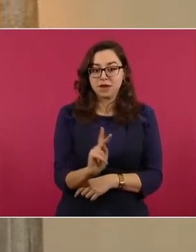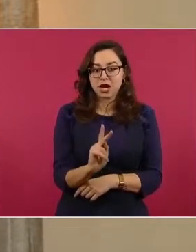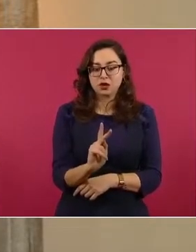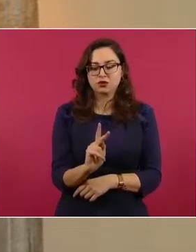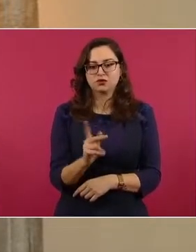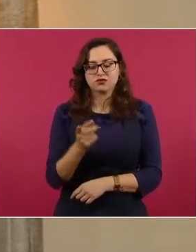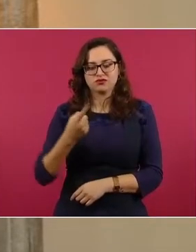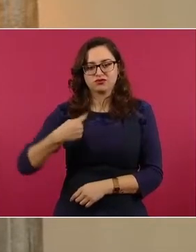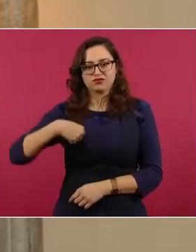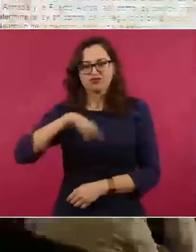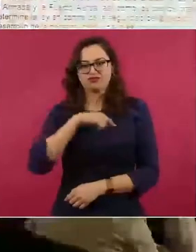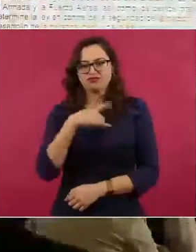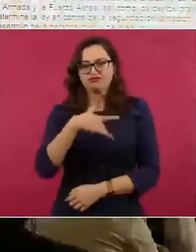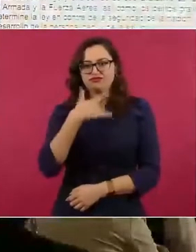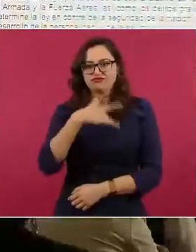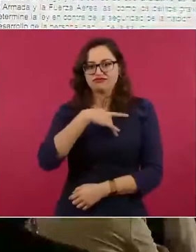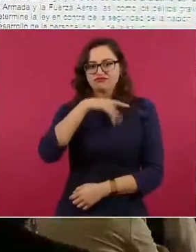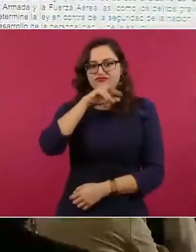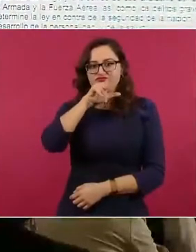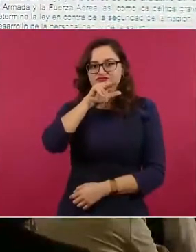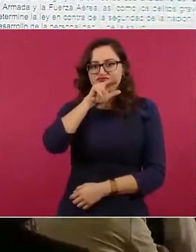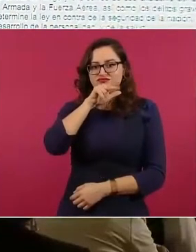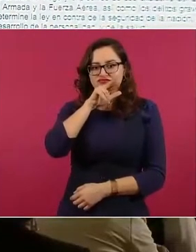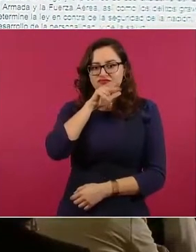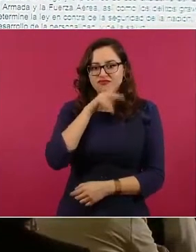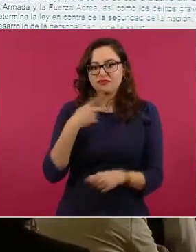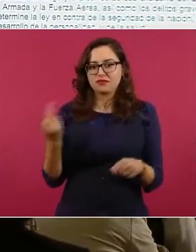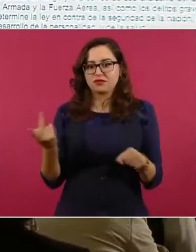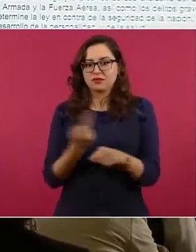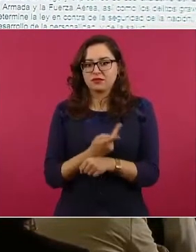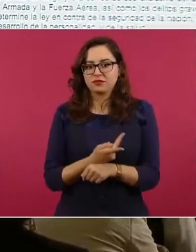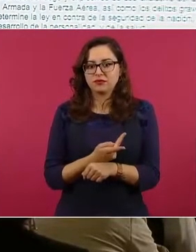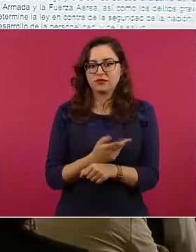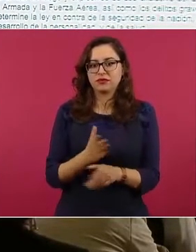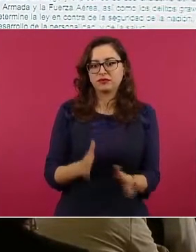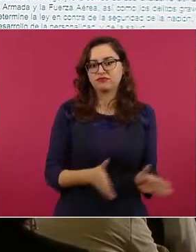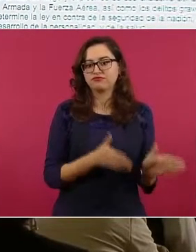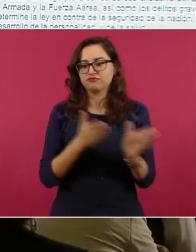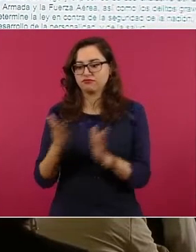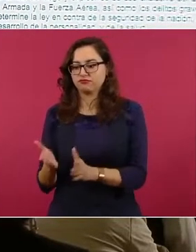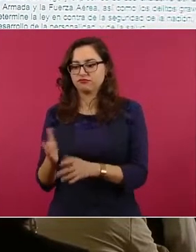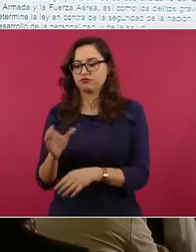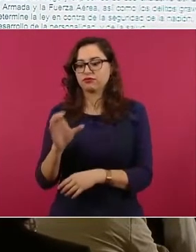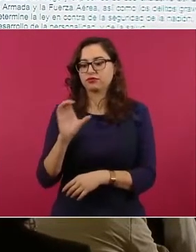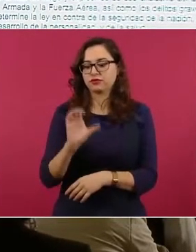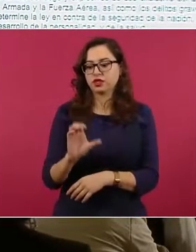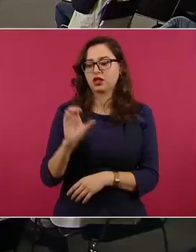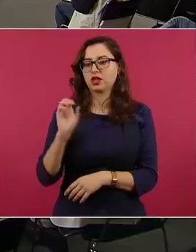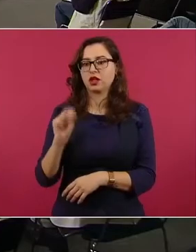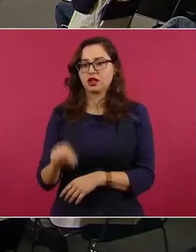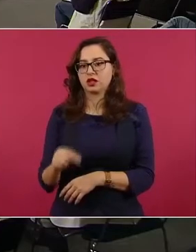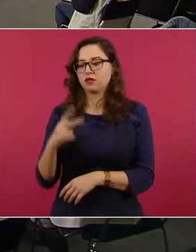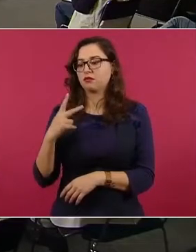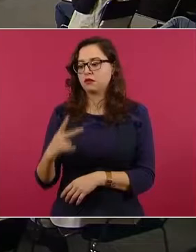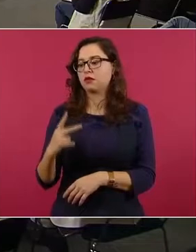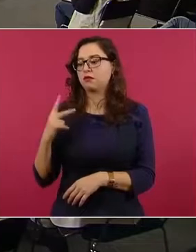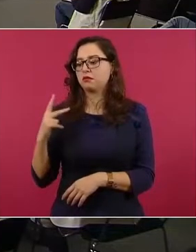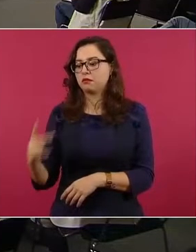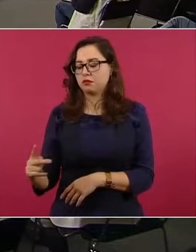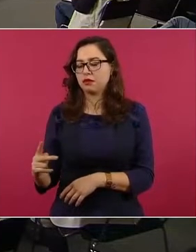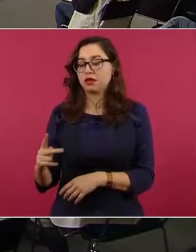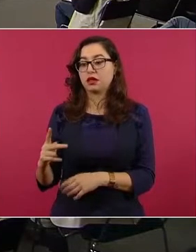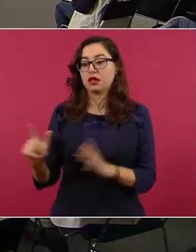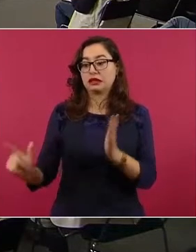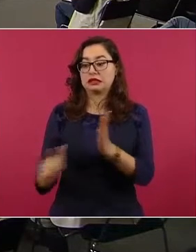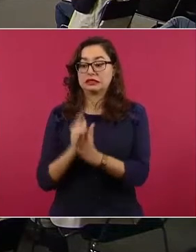o inaplicar un artículo de una ley, en este caso el Código Nacional de Procedimientos Penales, se